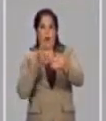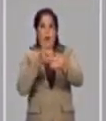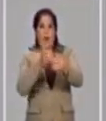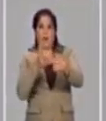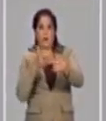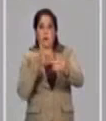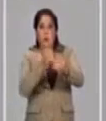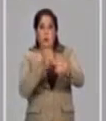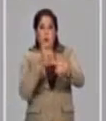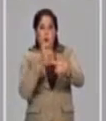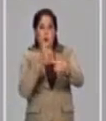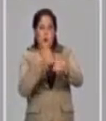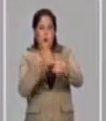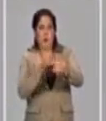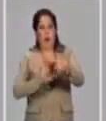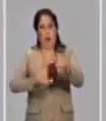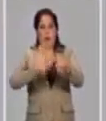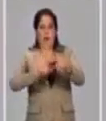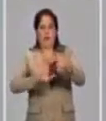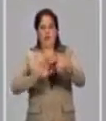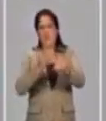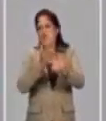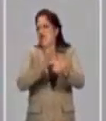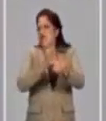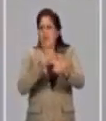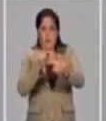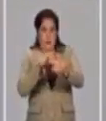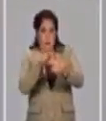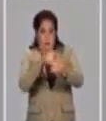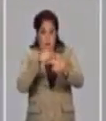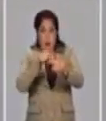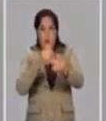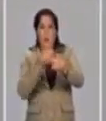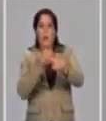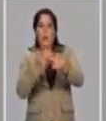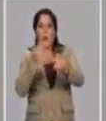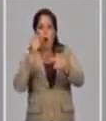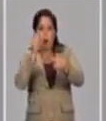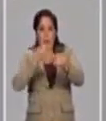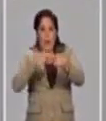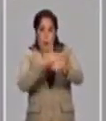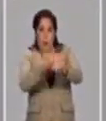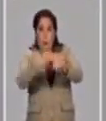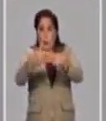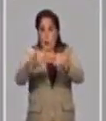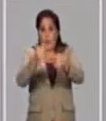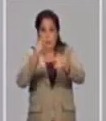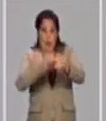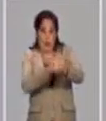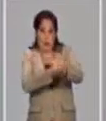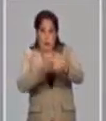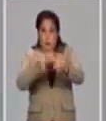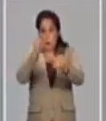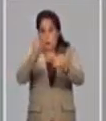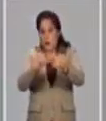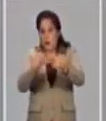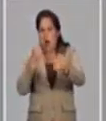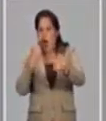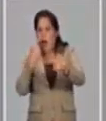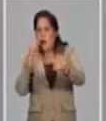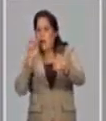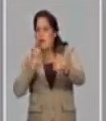inducción de anticuerpos neutralizantes. ¿Qué significa esto? Se hace una prueba de laboratorio en que el virus,